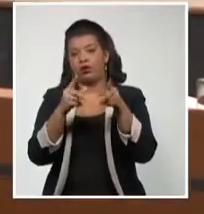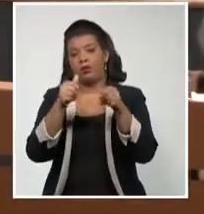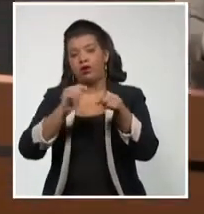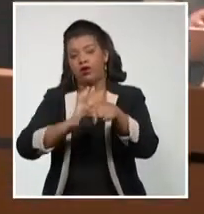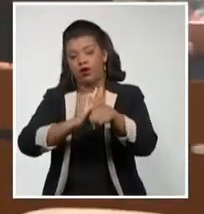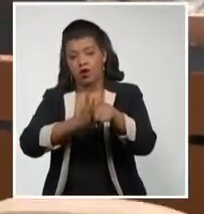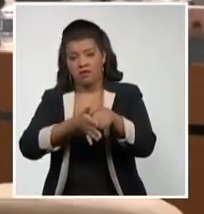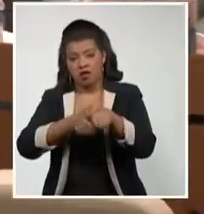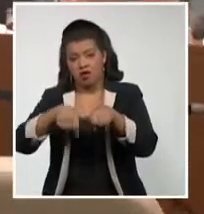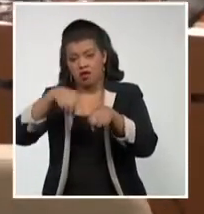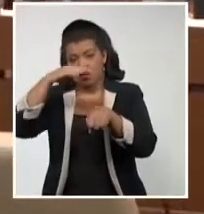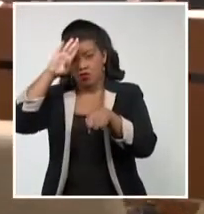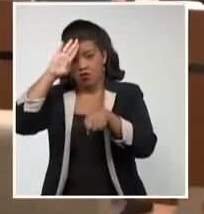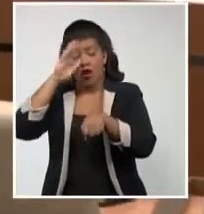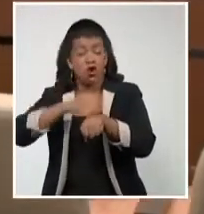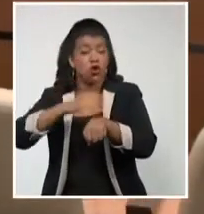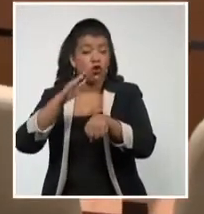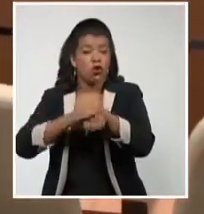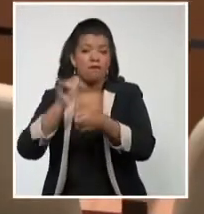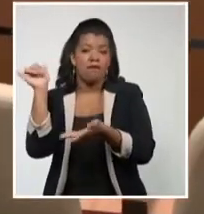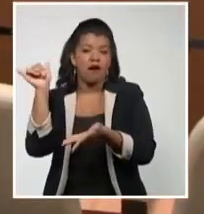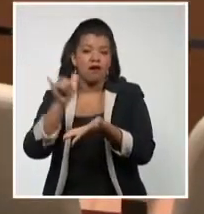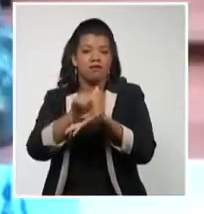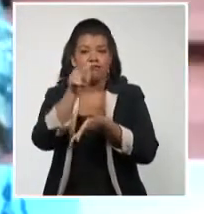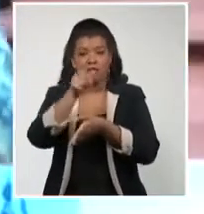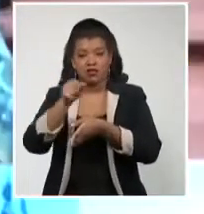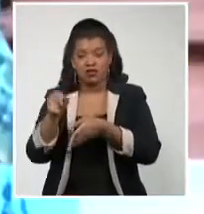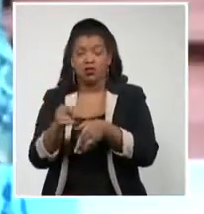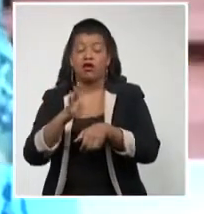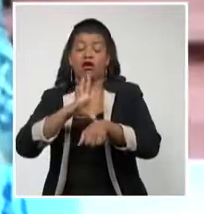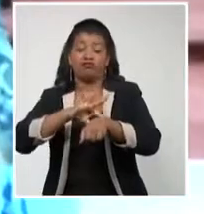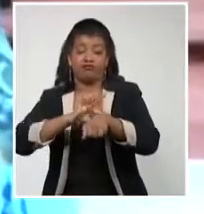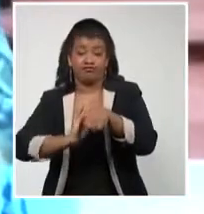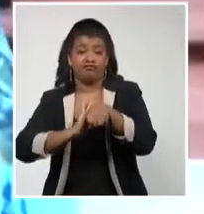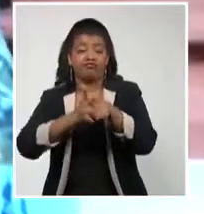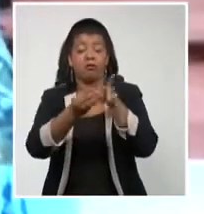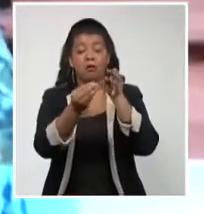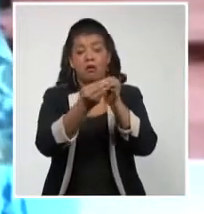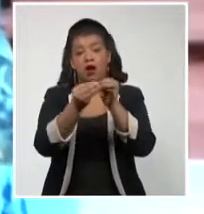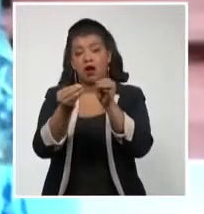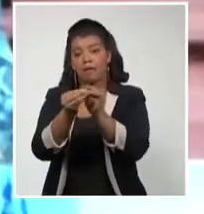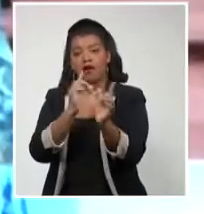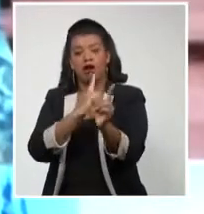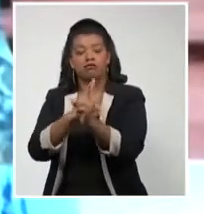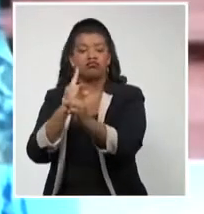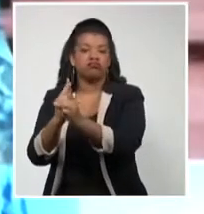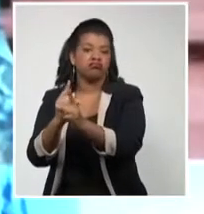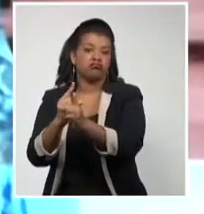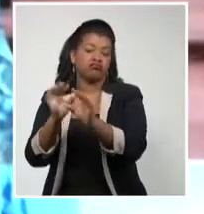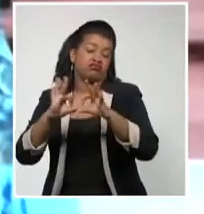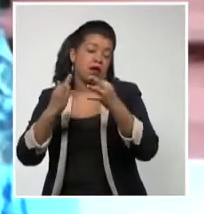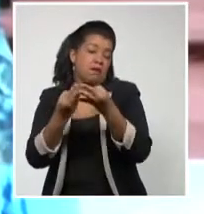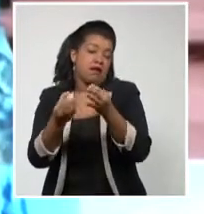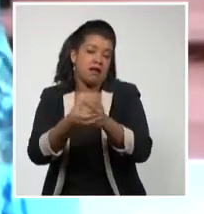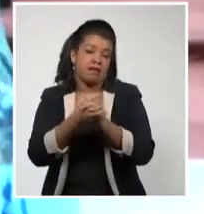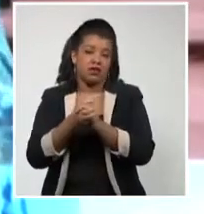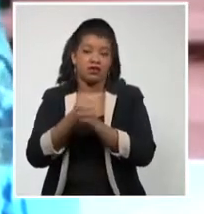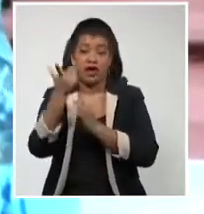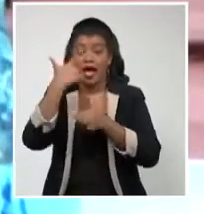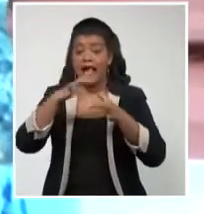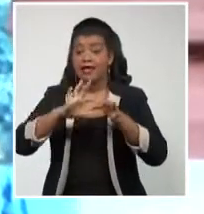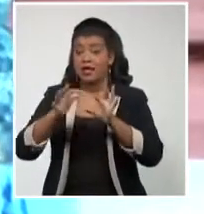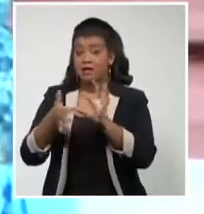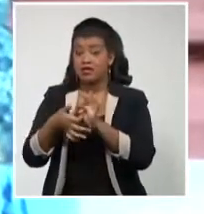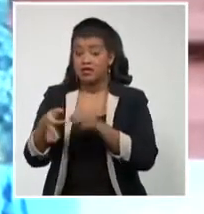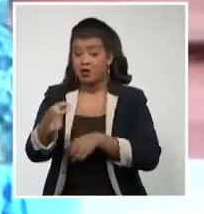condicionado por el arribo de viajeros portadores de la enfermedad que han contagiado a contactos en Cuba. En Artemisa, los municipios con